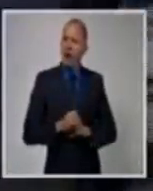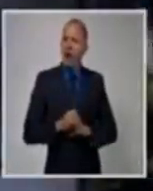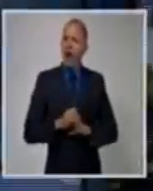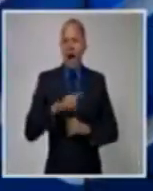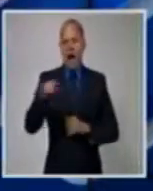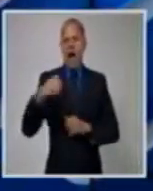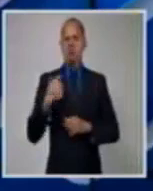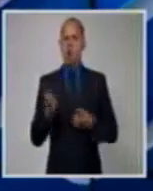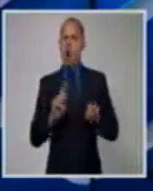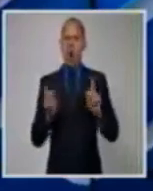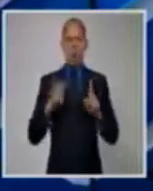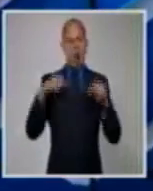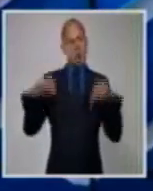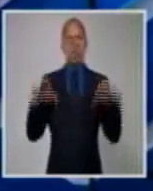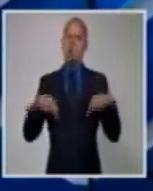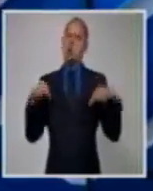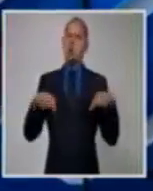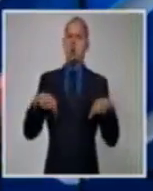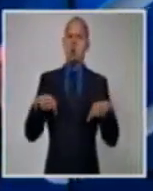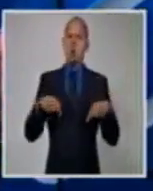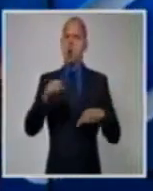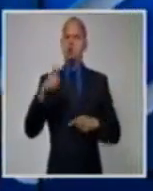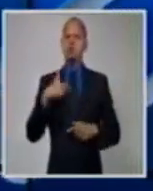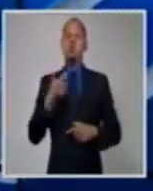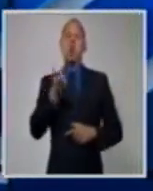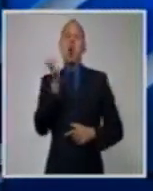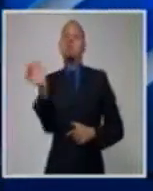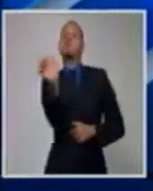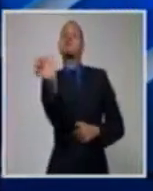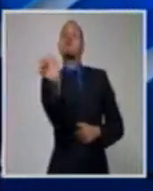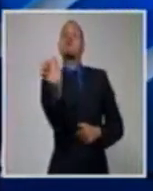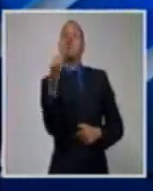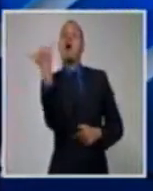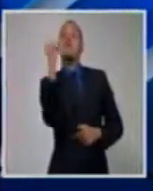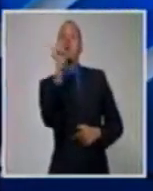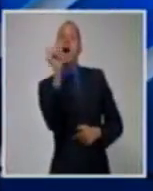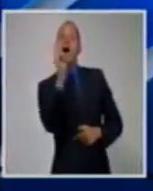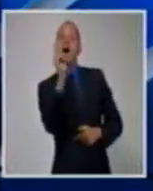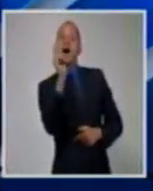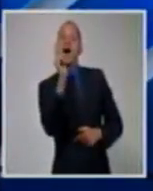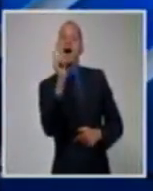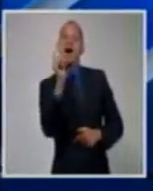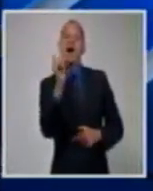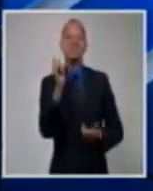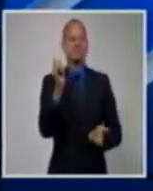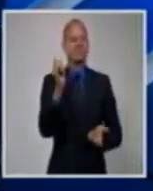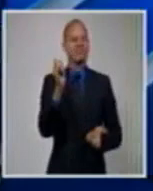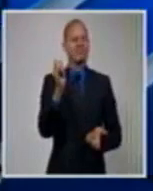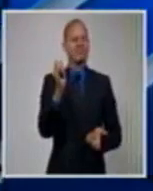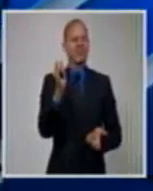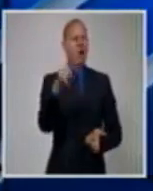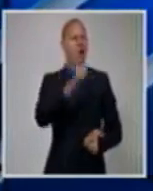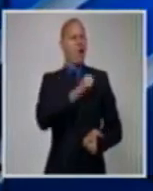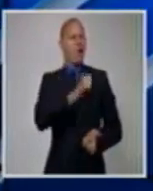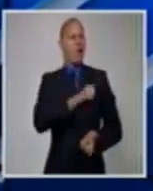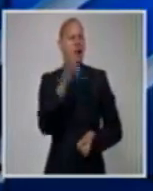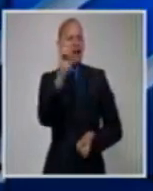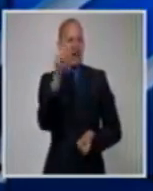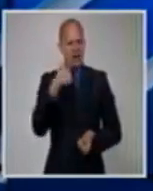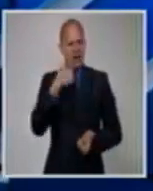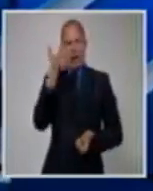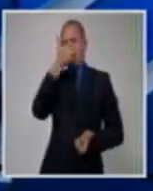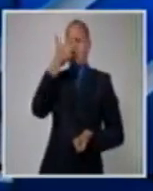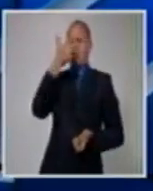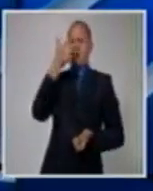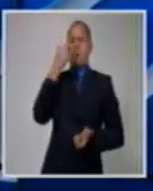continuamente enfocando con celulares que tienen datos y que están transmitiendo por esos medios que tú has denunciado aquí, que seguimos diciendo